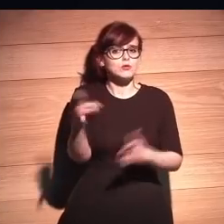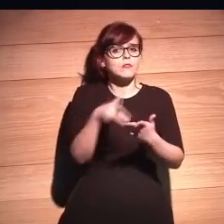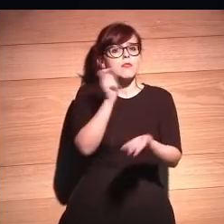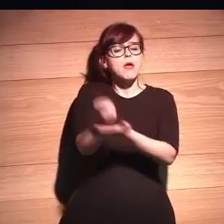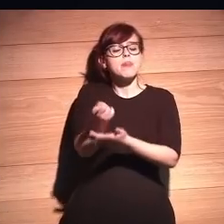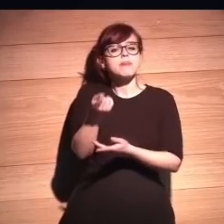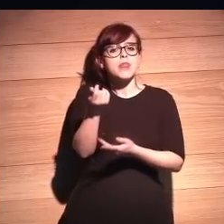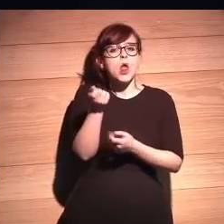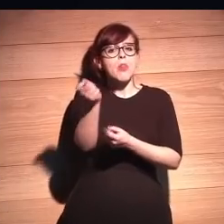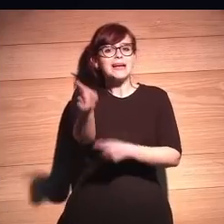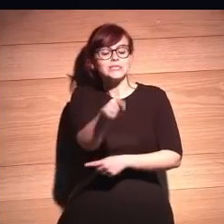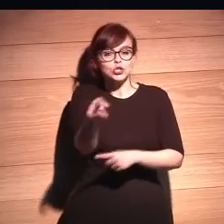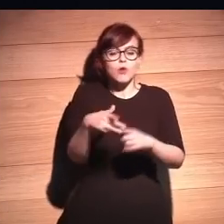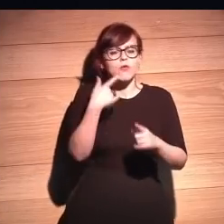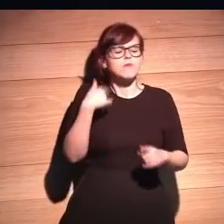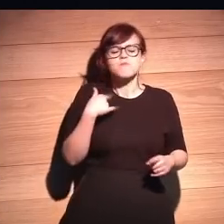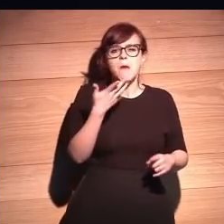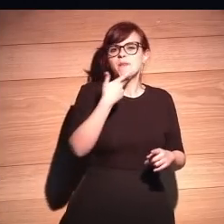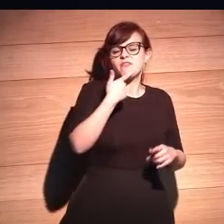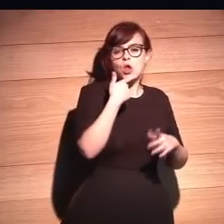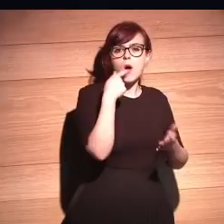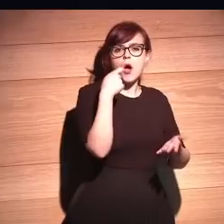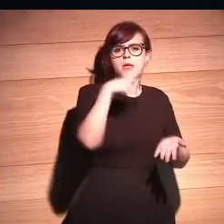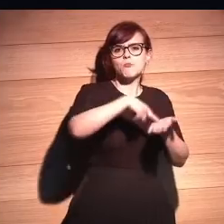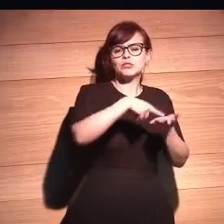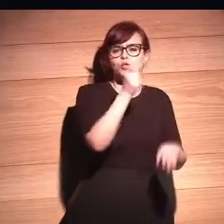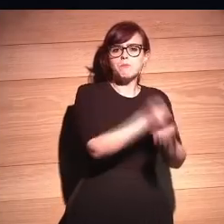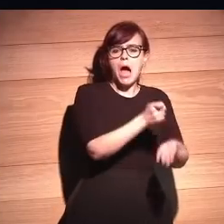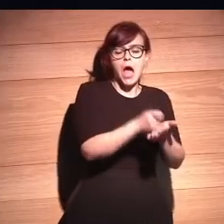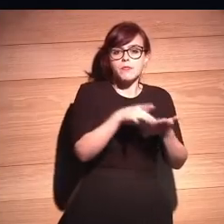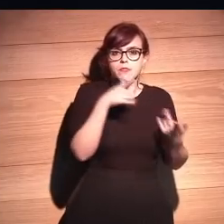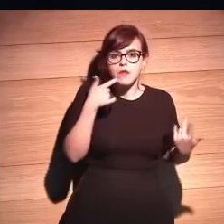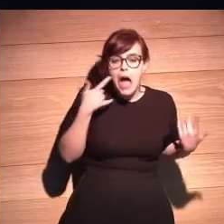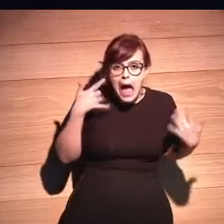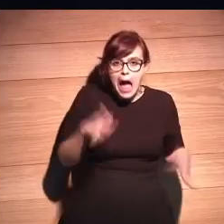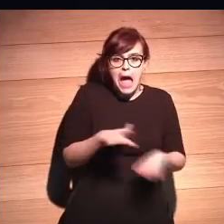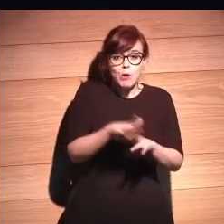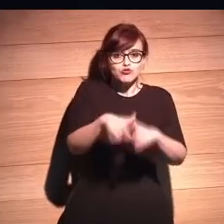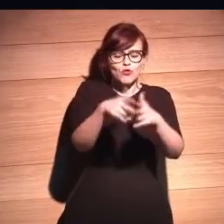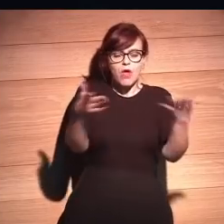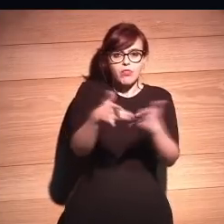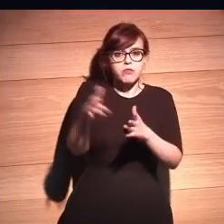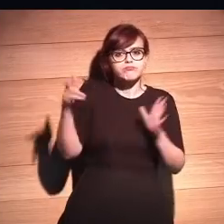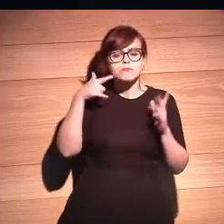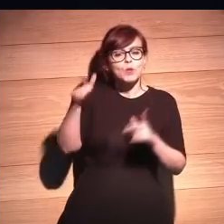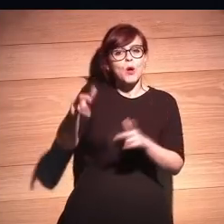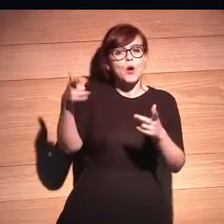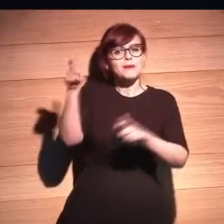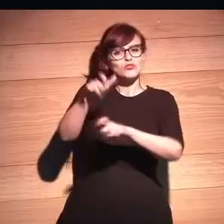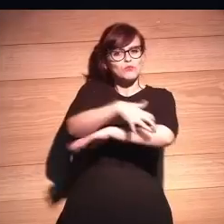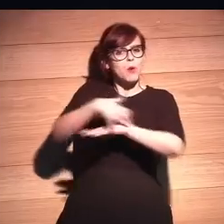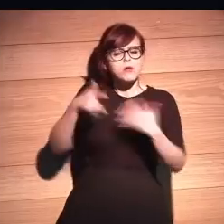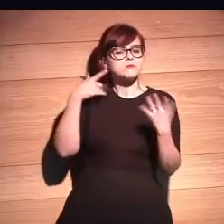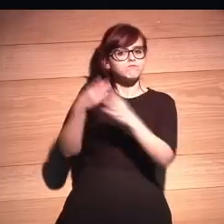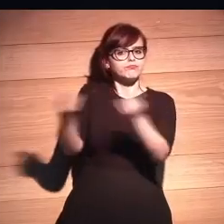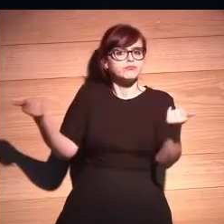impuestos esa frase me impactó es decir no, no como sociedad no deben haber ¿vale? luego hemos de organizarlo de